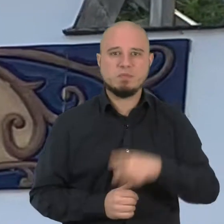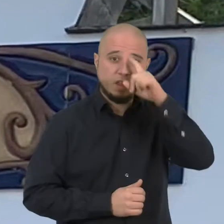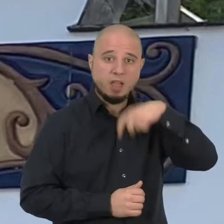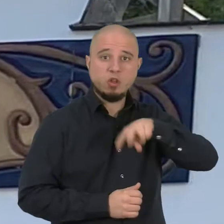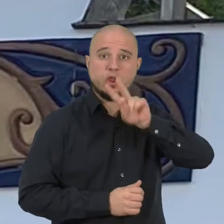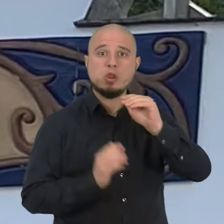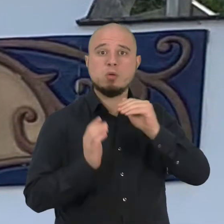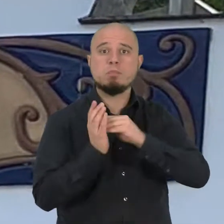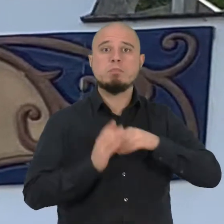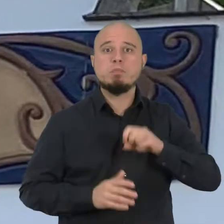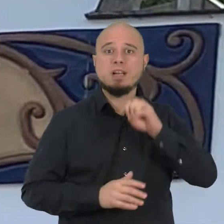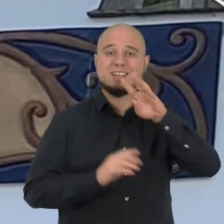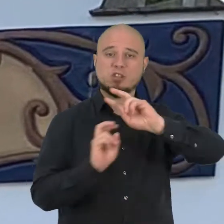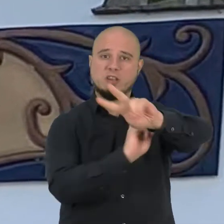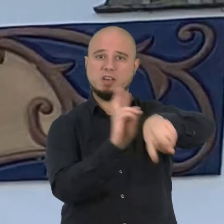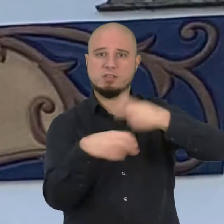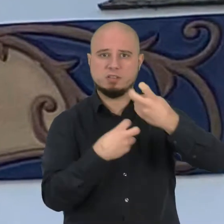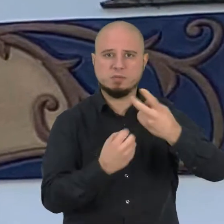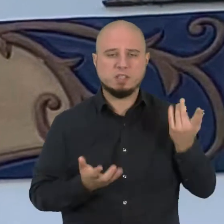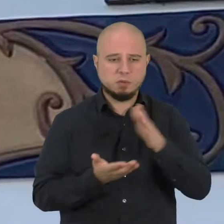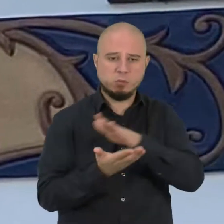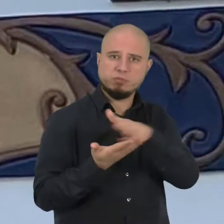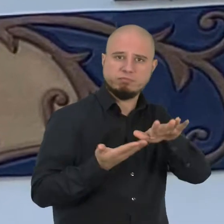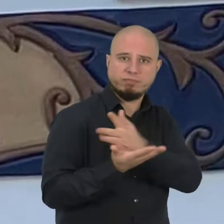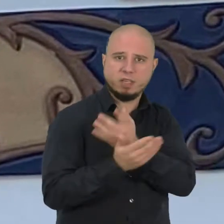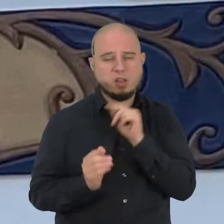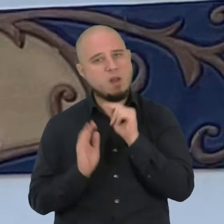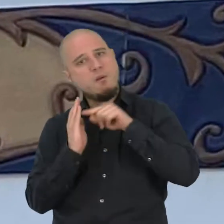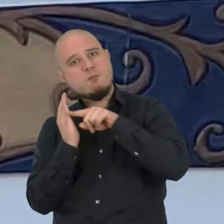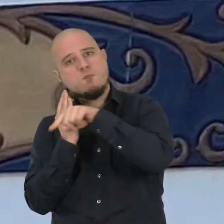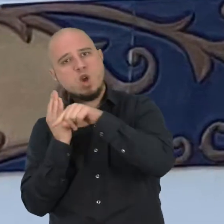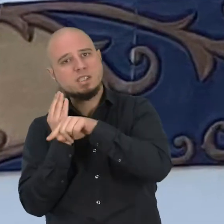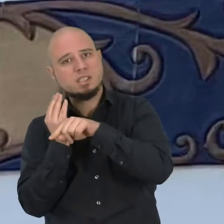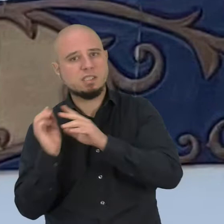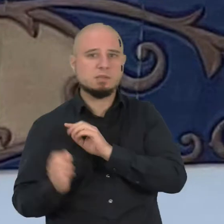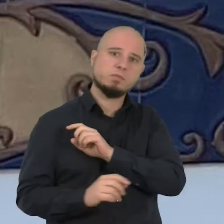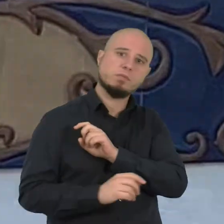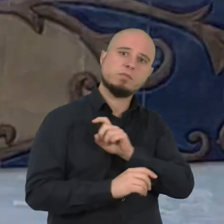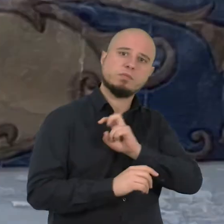Rehabilitada en 2014, consta de dos espacios, la fuente y el lavadero.